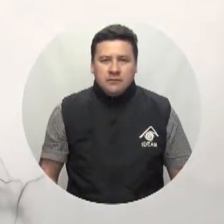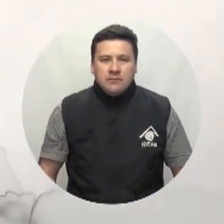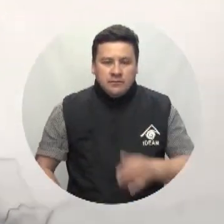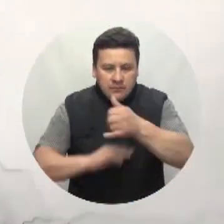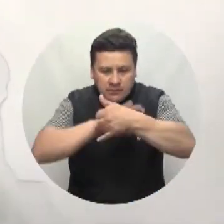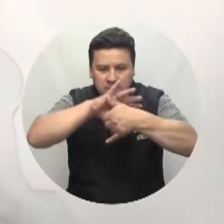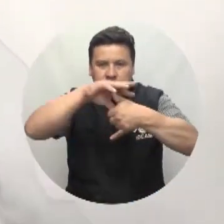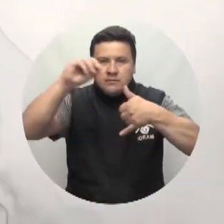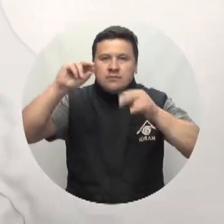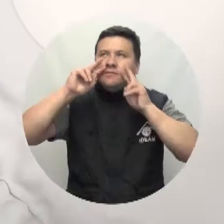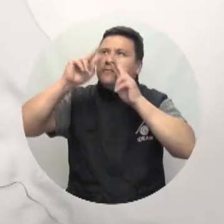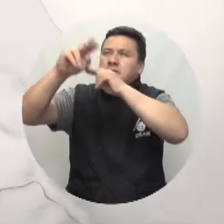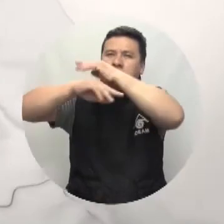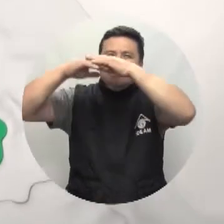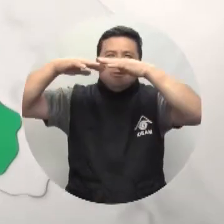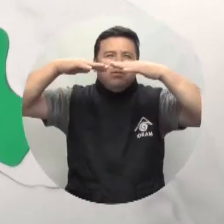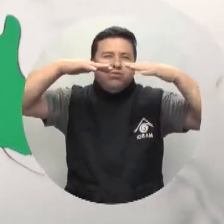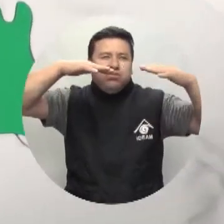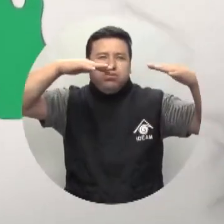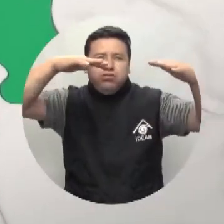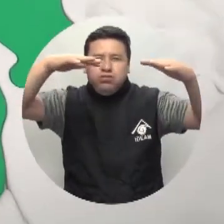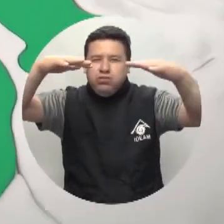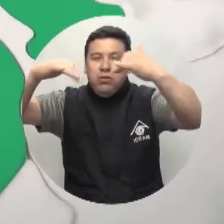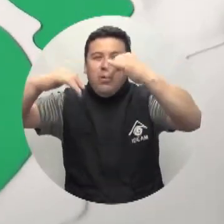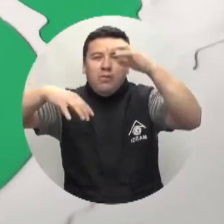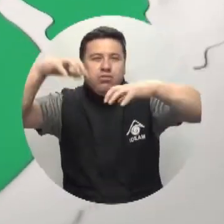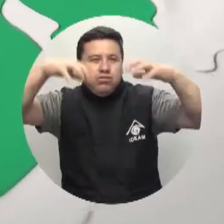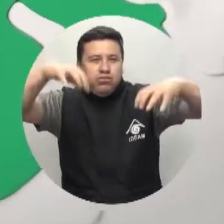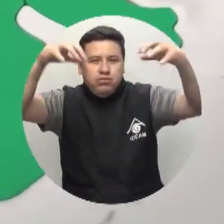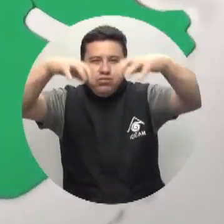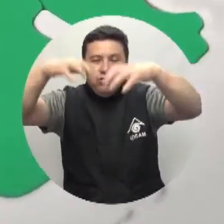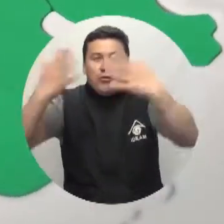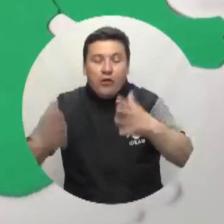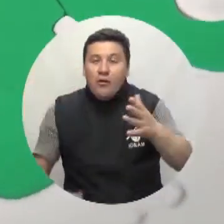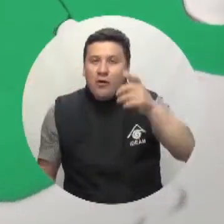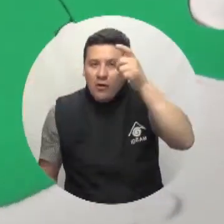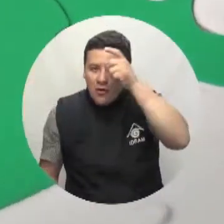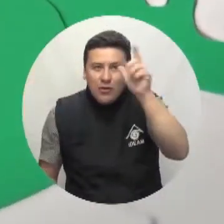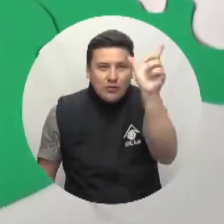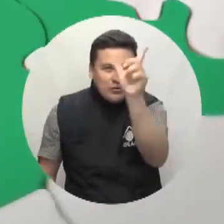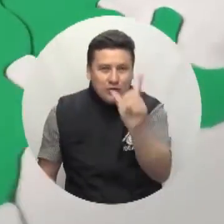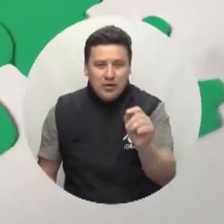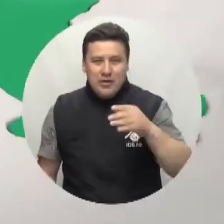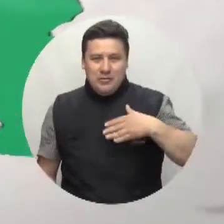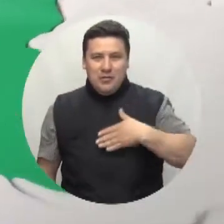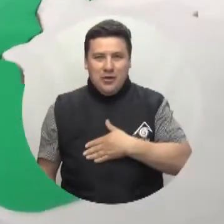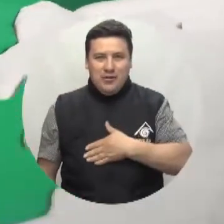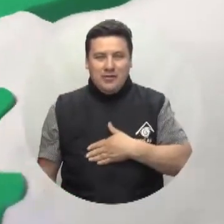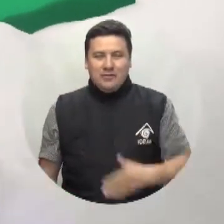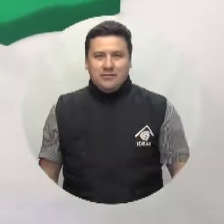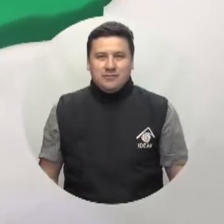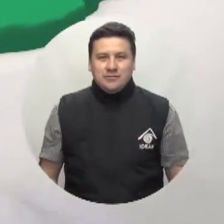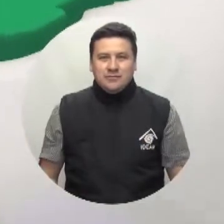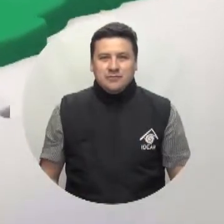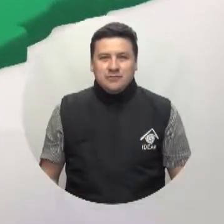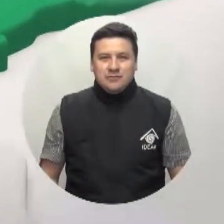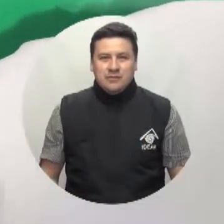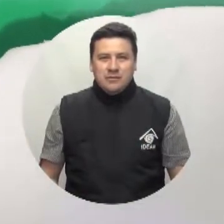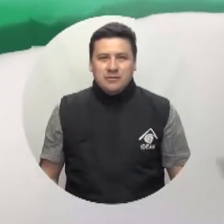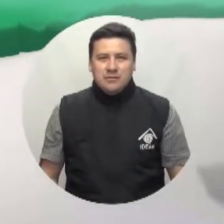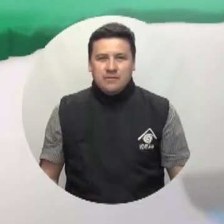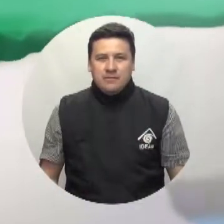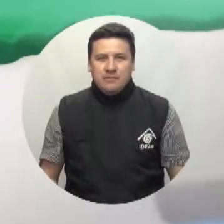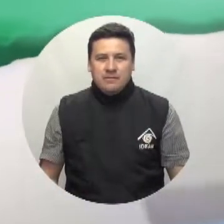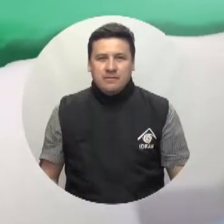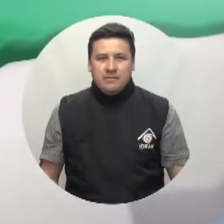En el Caribe se prevé en cielos nublados con presencia de lluvias en sectores de Córdoba, Sucre y Bolívar Música